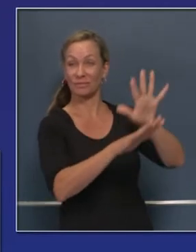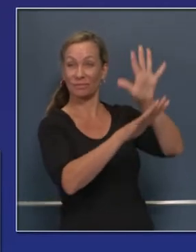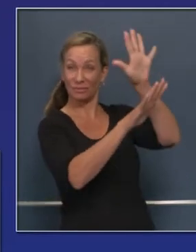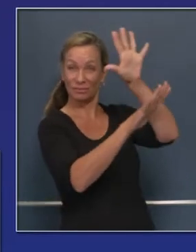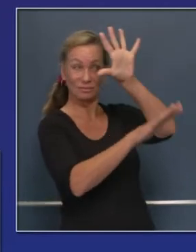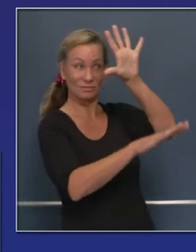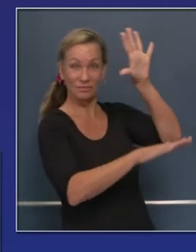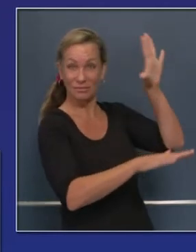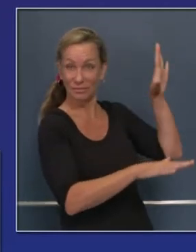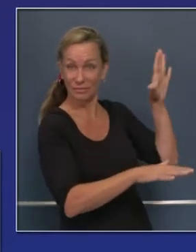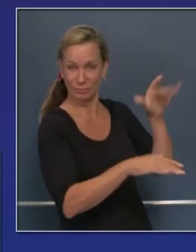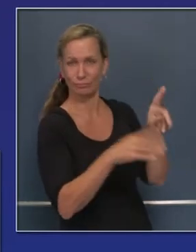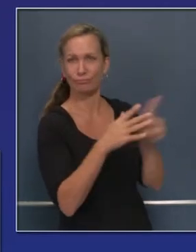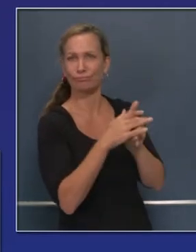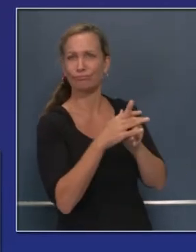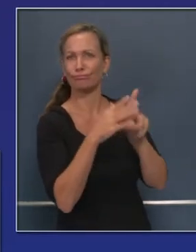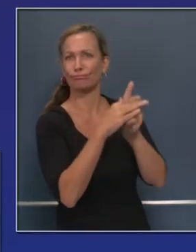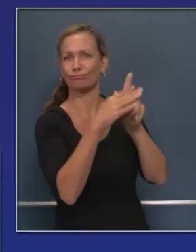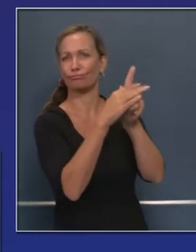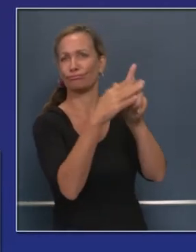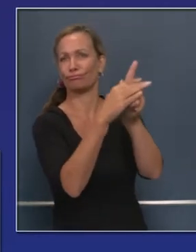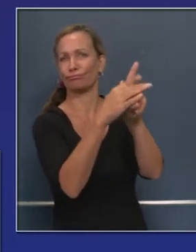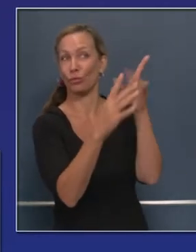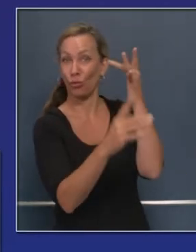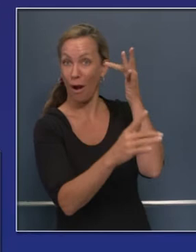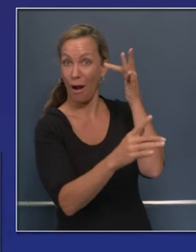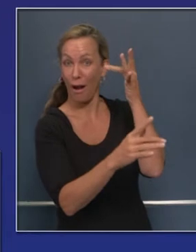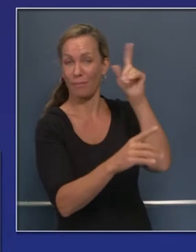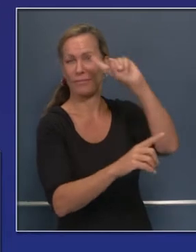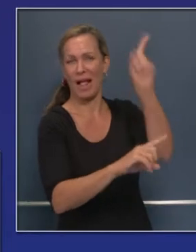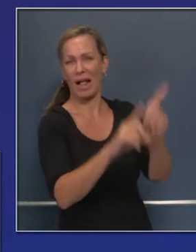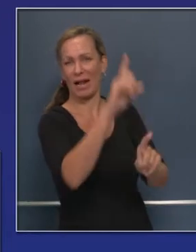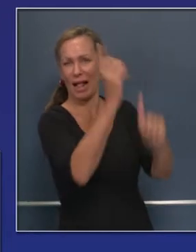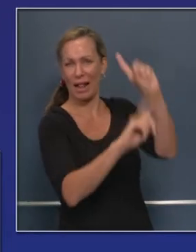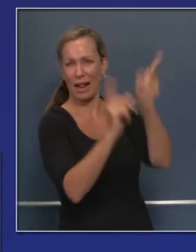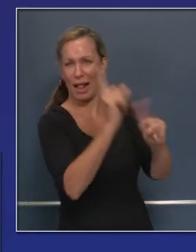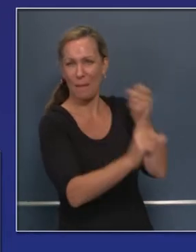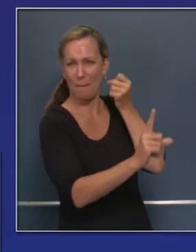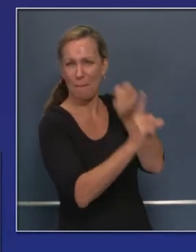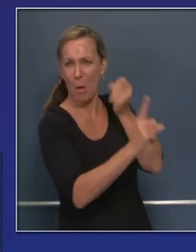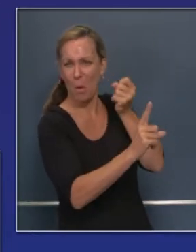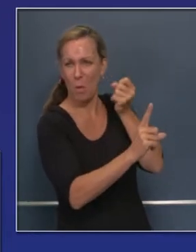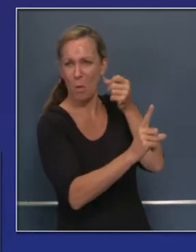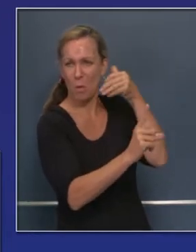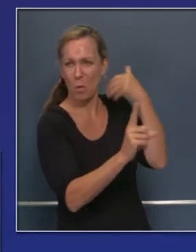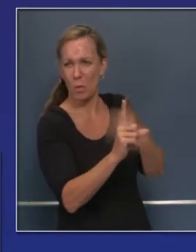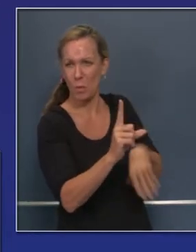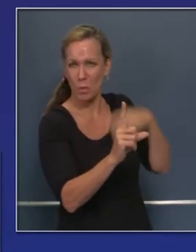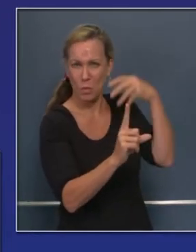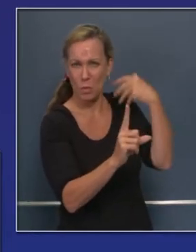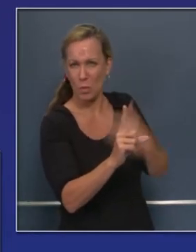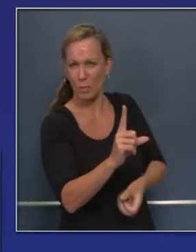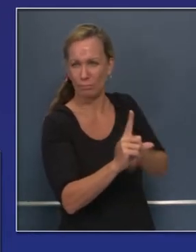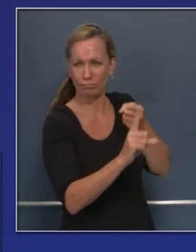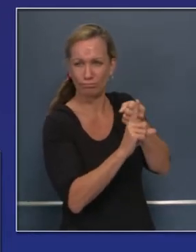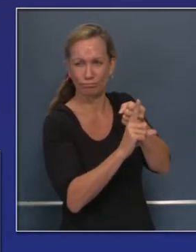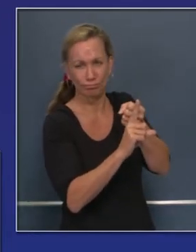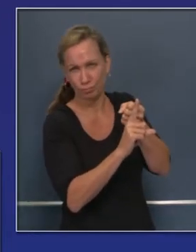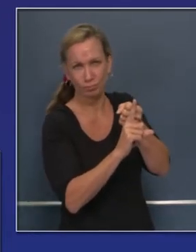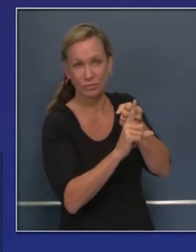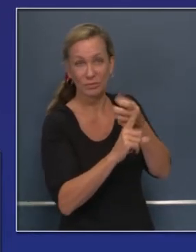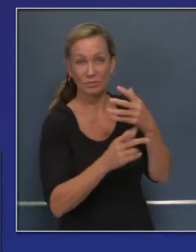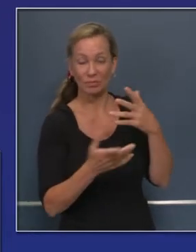pero el punto final de esto es que los relámpagos han creado gran impacto y han sido un reto muy grande,